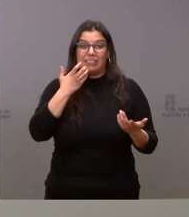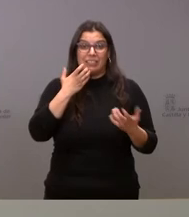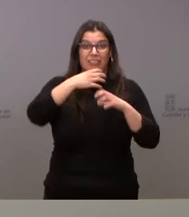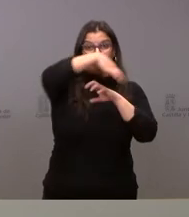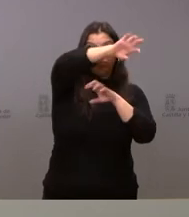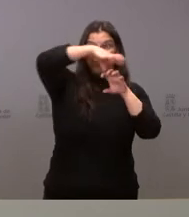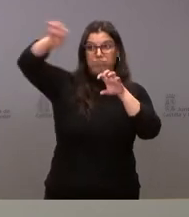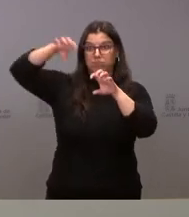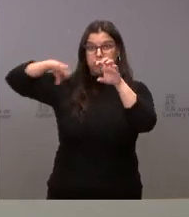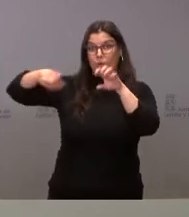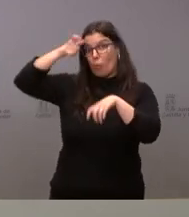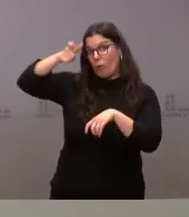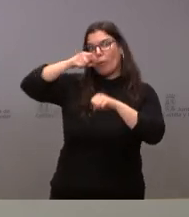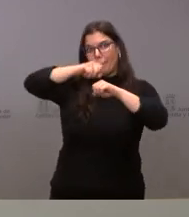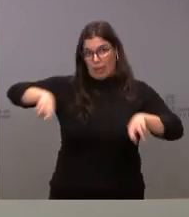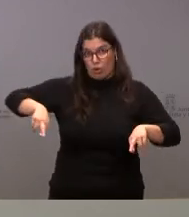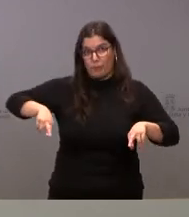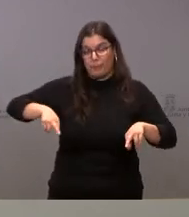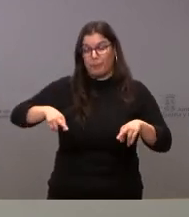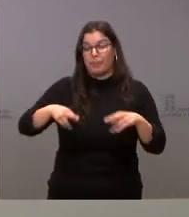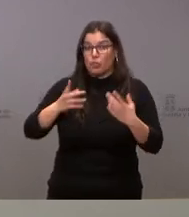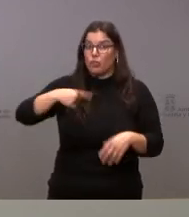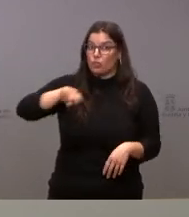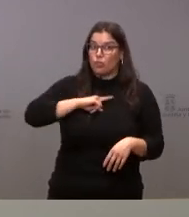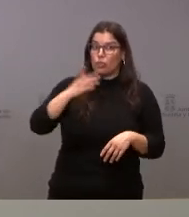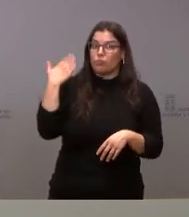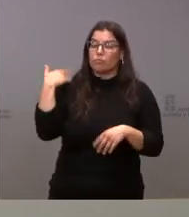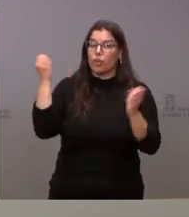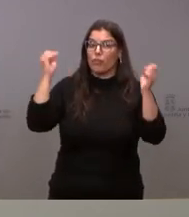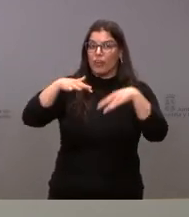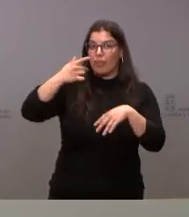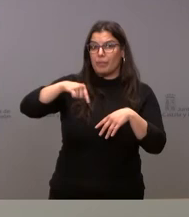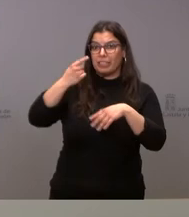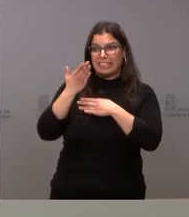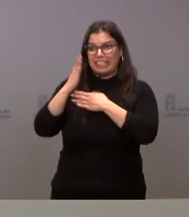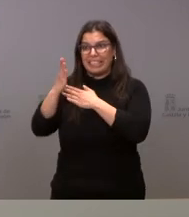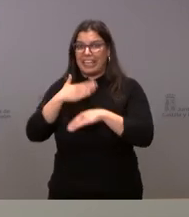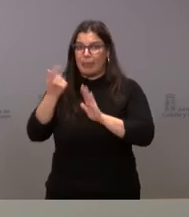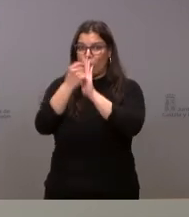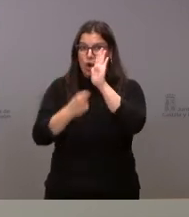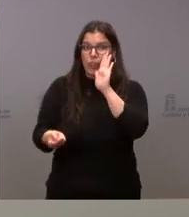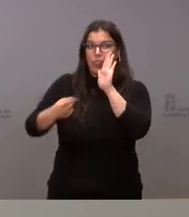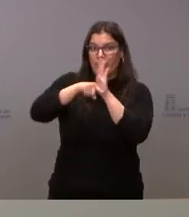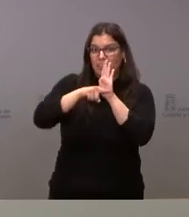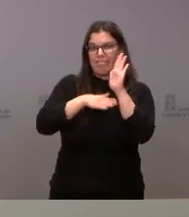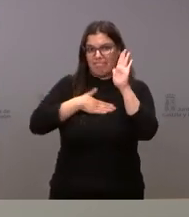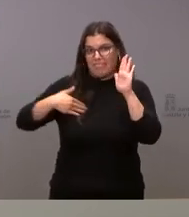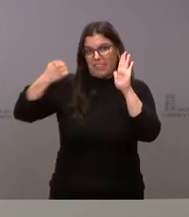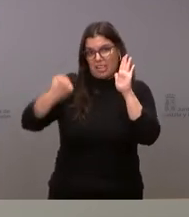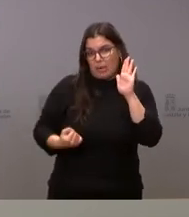más aislados o en el mundo rural y esto nosotros lo planteábamos en la conferencia de presidentes para que se hubiera podido incluir como punto el orden del día